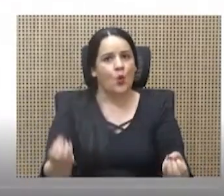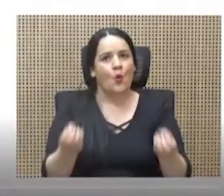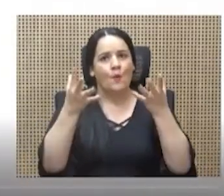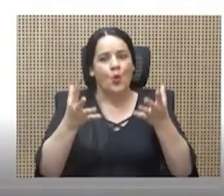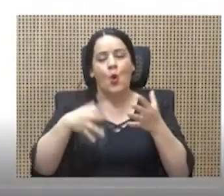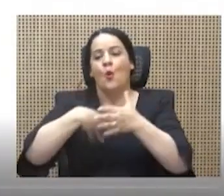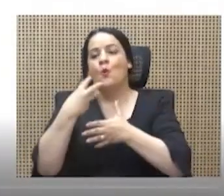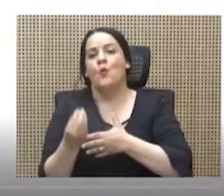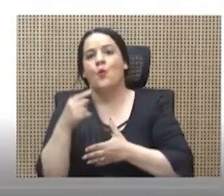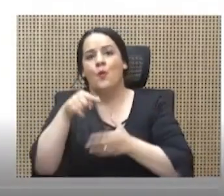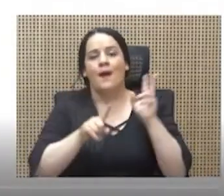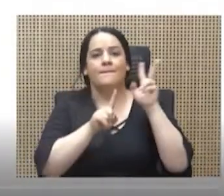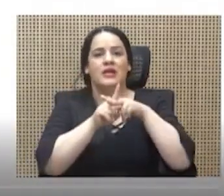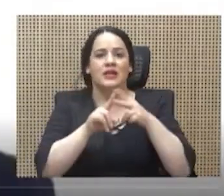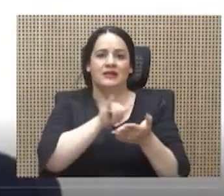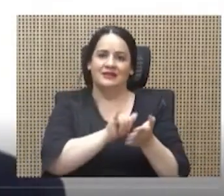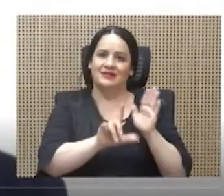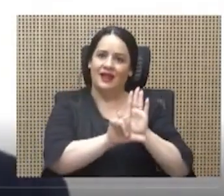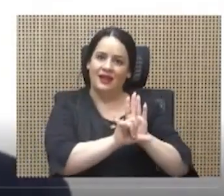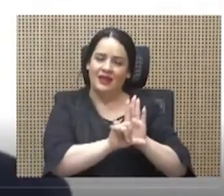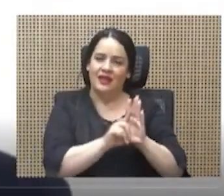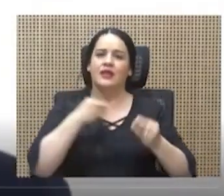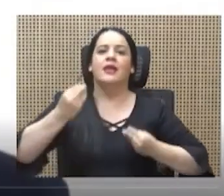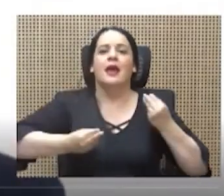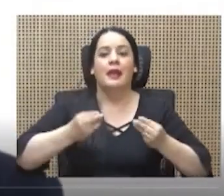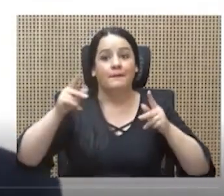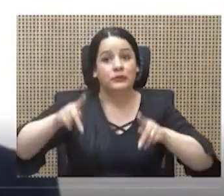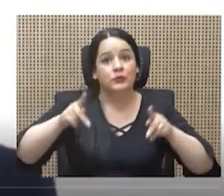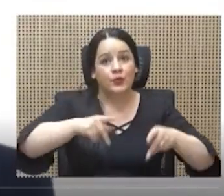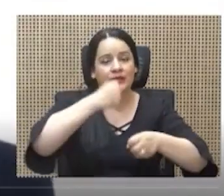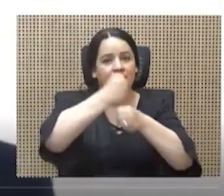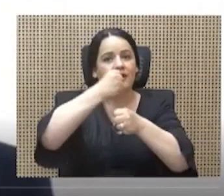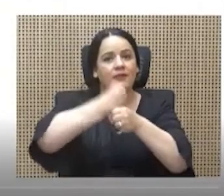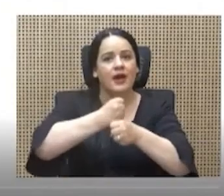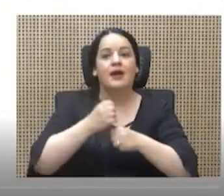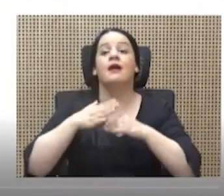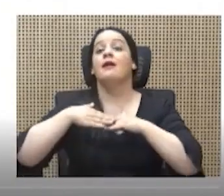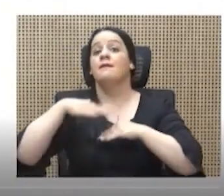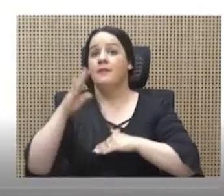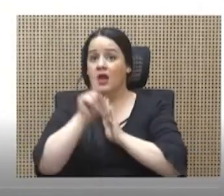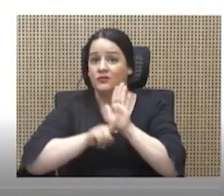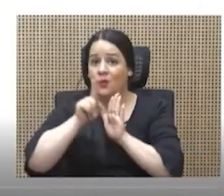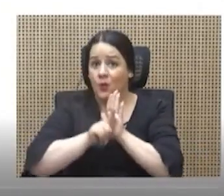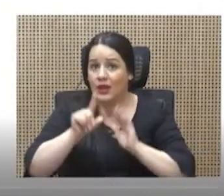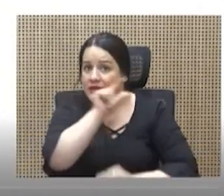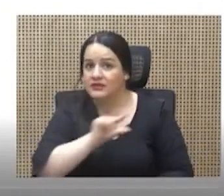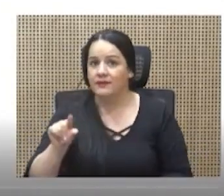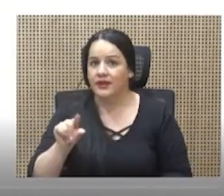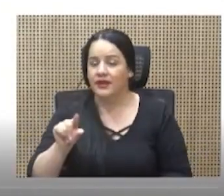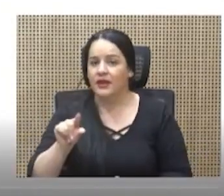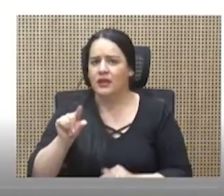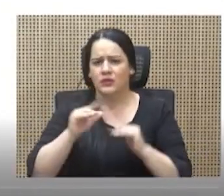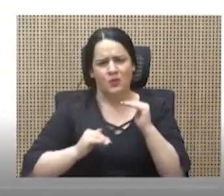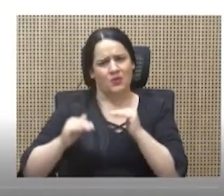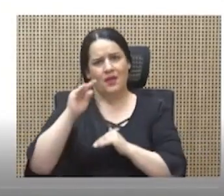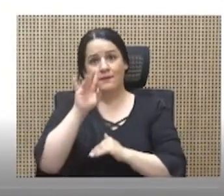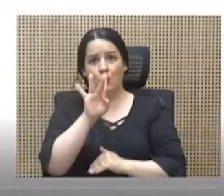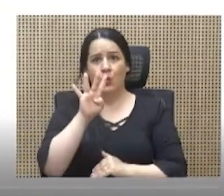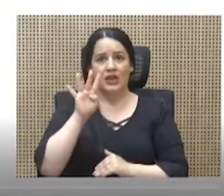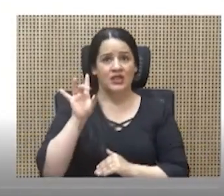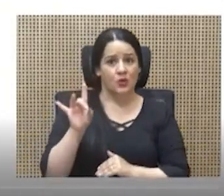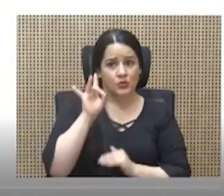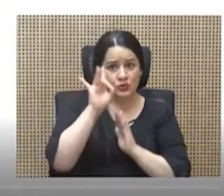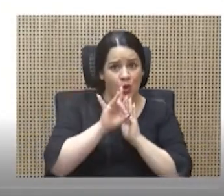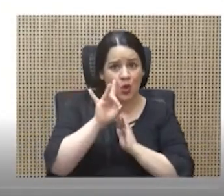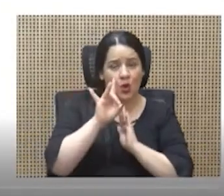fuera de la aplicación de esta ley, ¿Qué hará que las personas trabajen más horas a la semana, sobrepasando las 48 horas